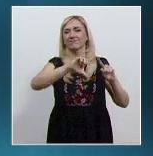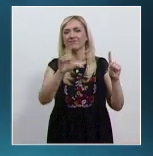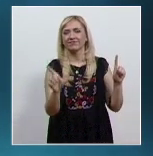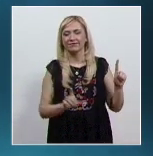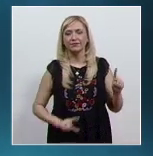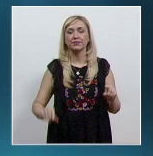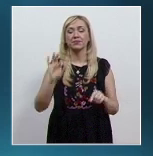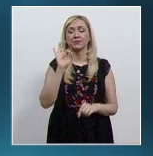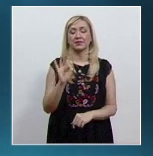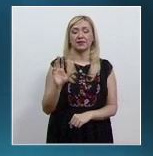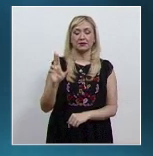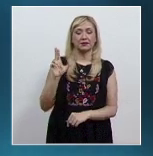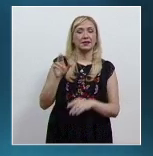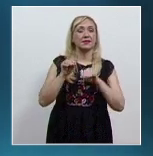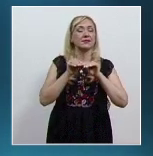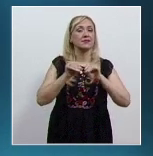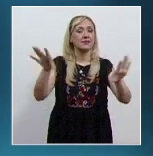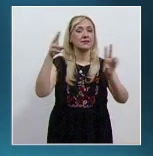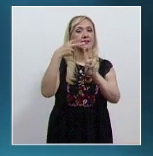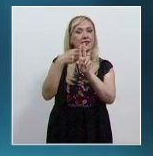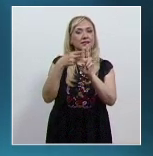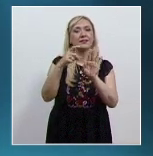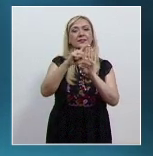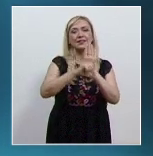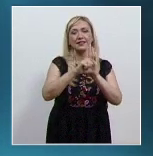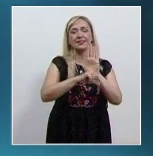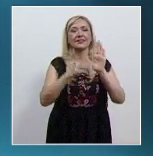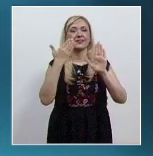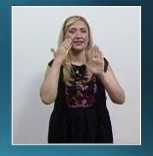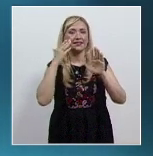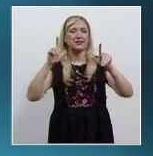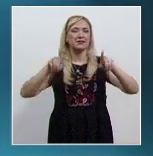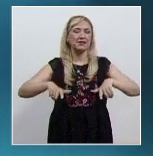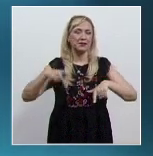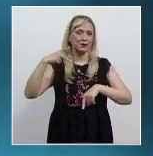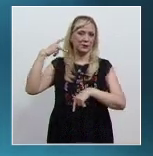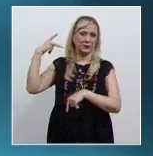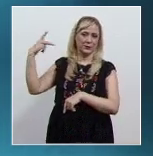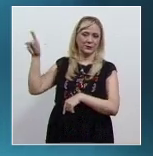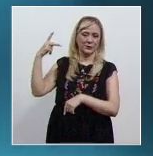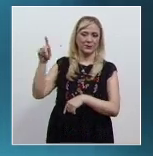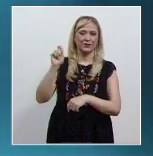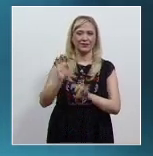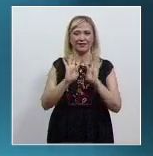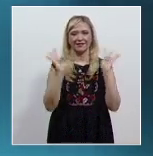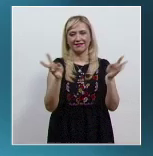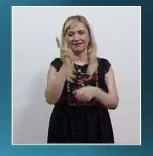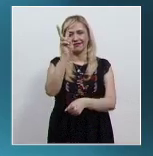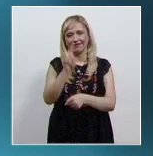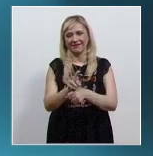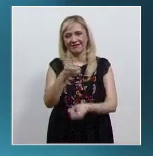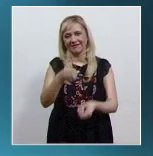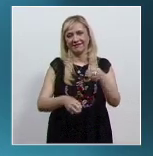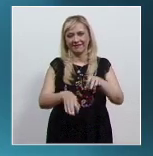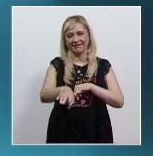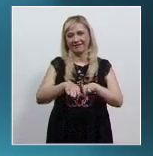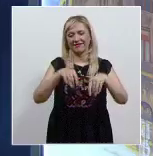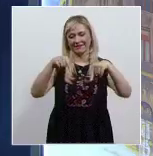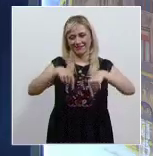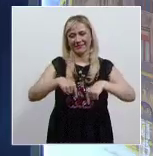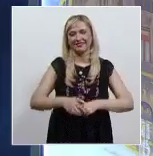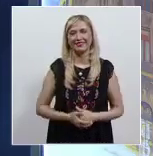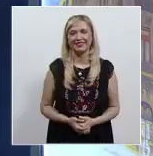de este martes en medios de comunicación y redes sociales del Consejo. Para el canal del Poder Judicial de la Federación, Laura Murillo.